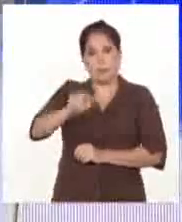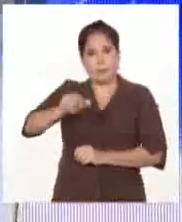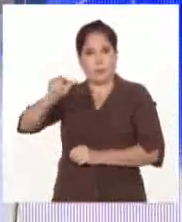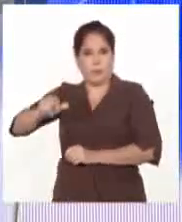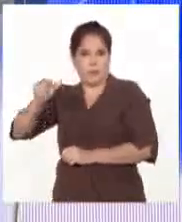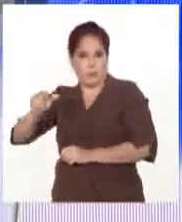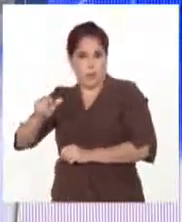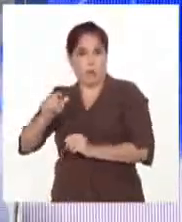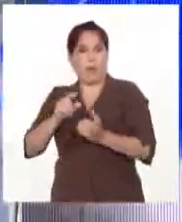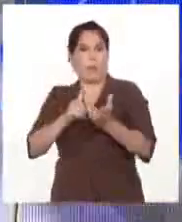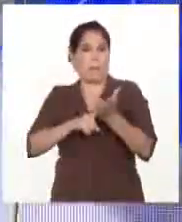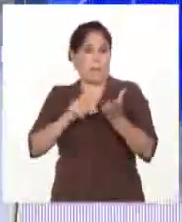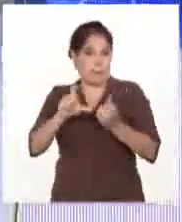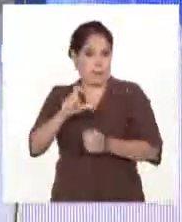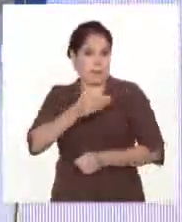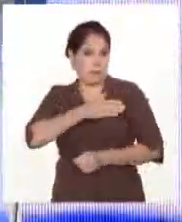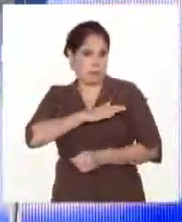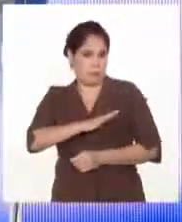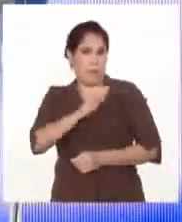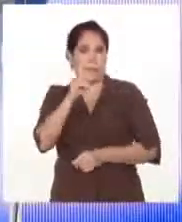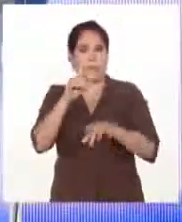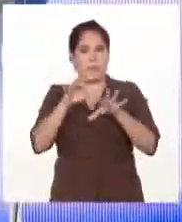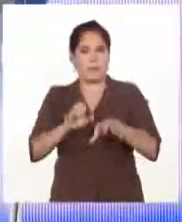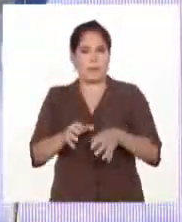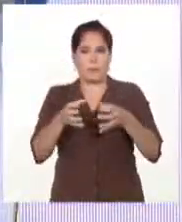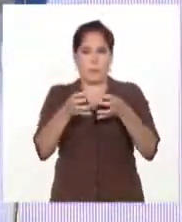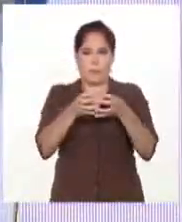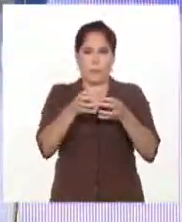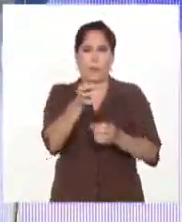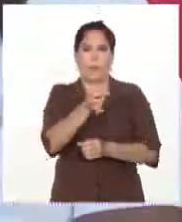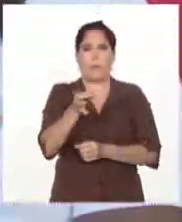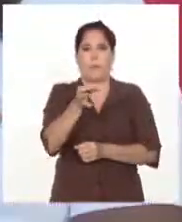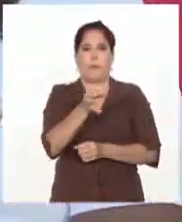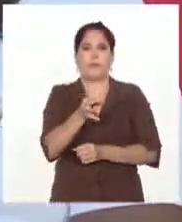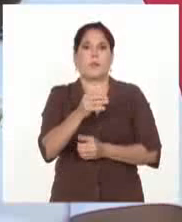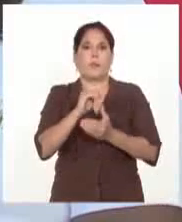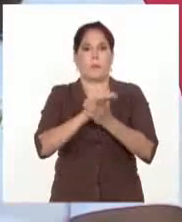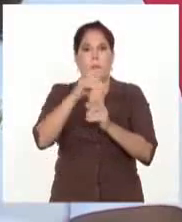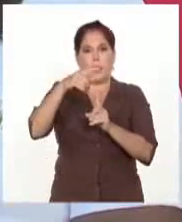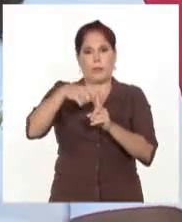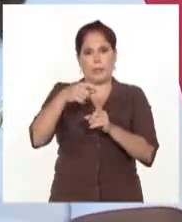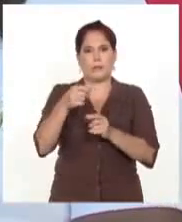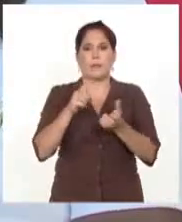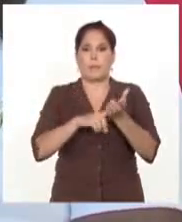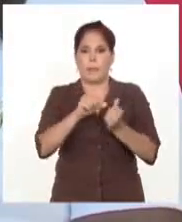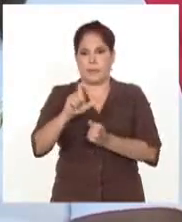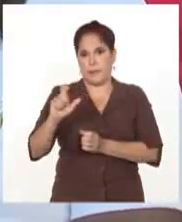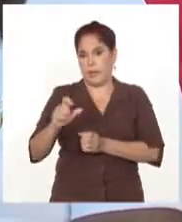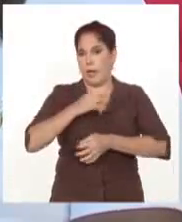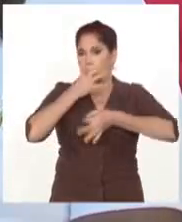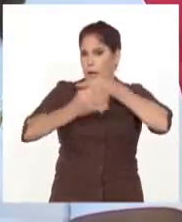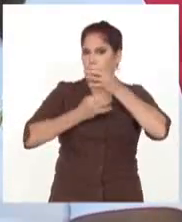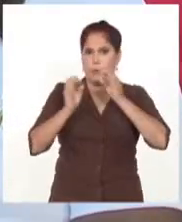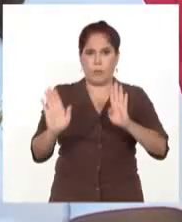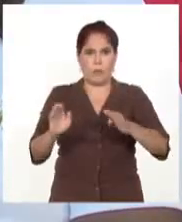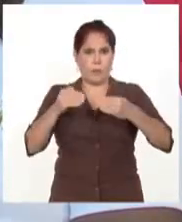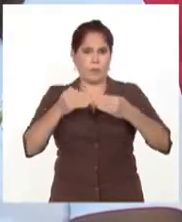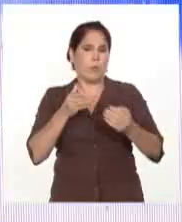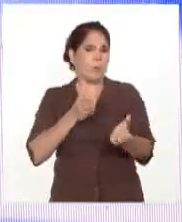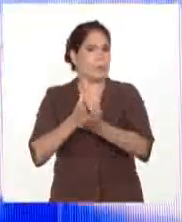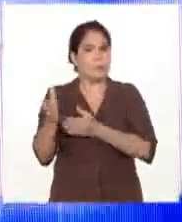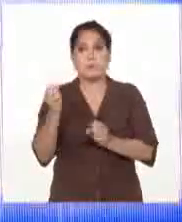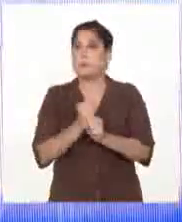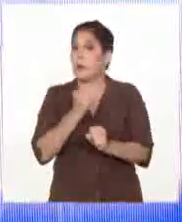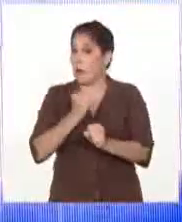Víctor González Inver, secretario del Comité Municipal del Partido en Matanzas, convocó en sus palabras de clausura a seguir trabajando